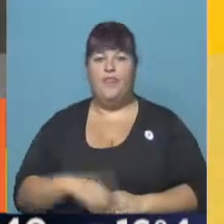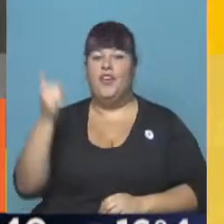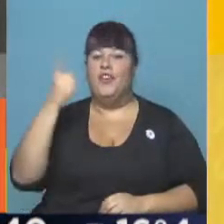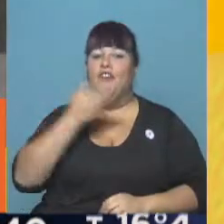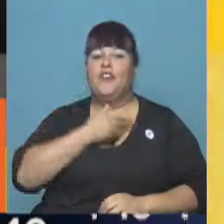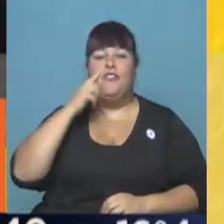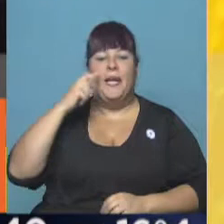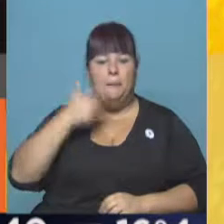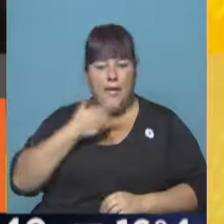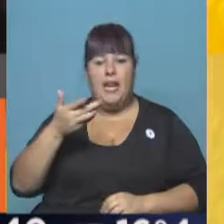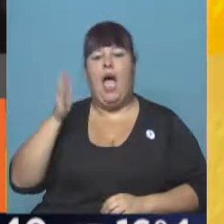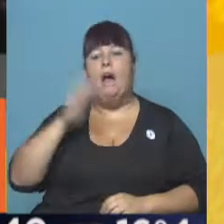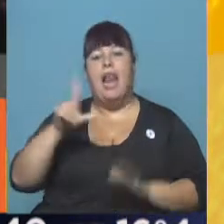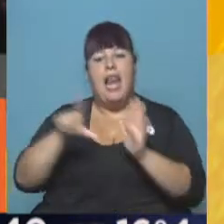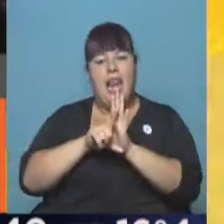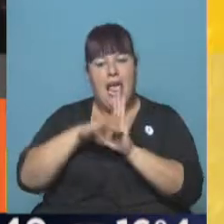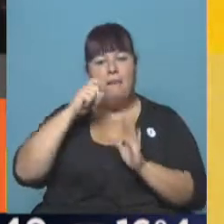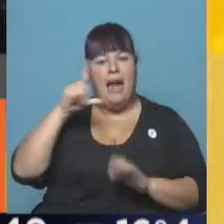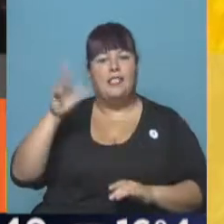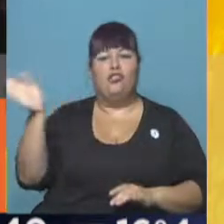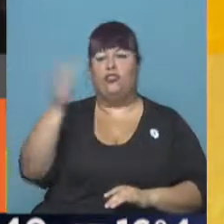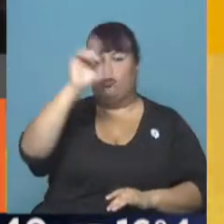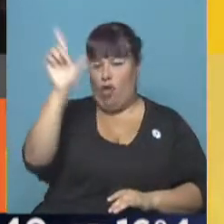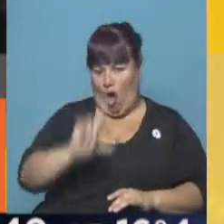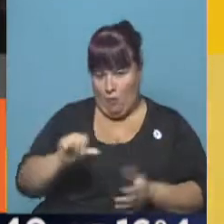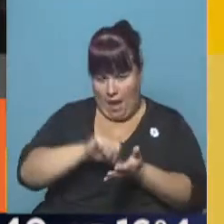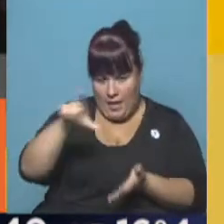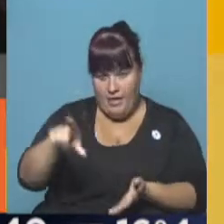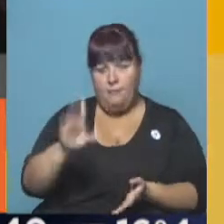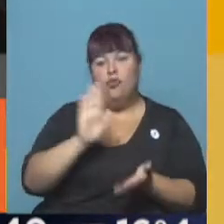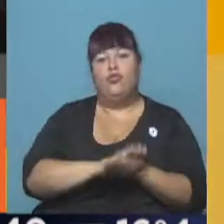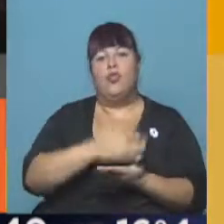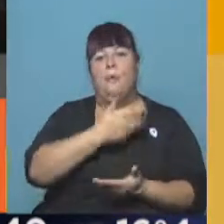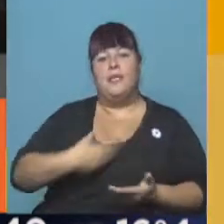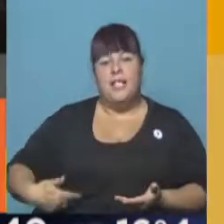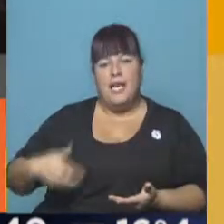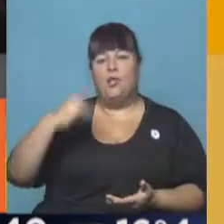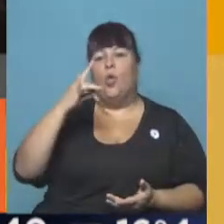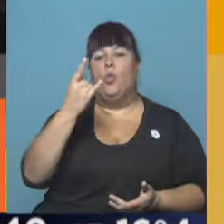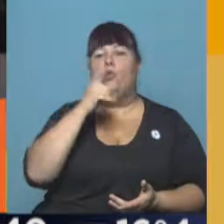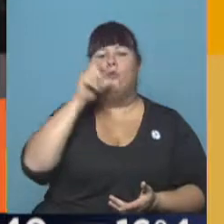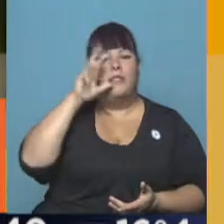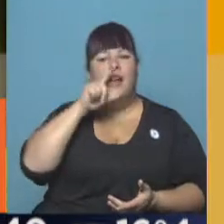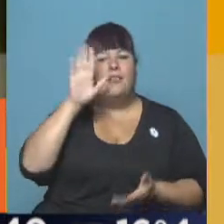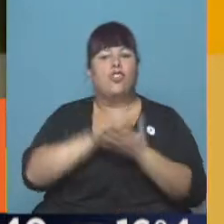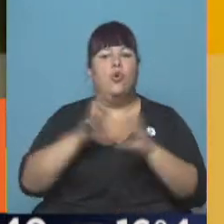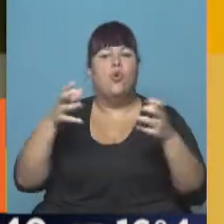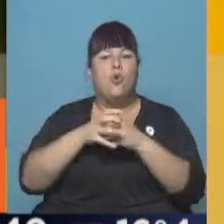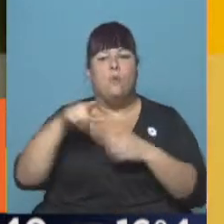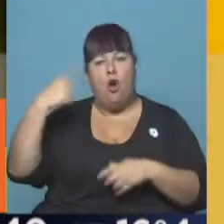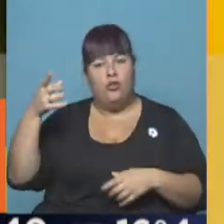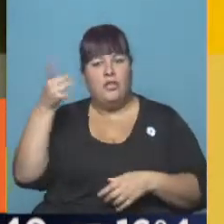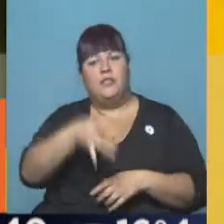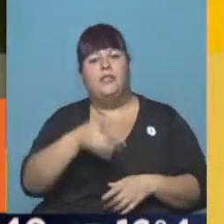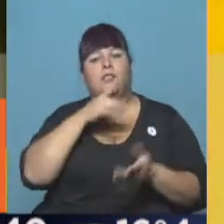Filipinas. Amenazan con ley marcial en todo el país. Es la respuesta del presidente Rodrigo Duterte al ataque del grupo Mauta